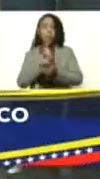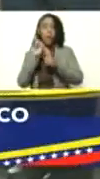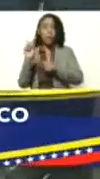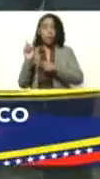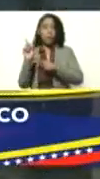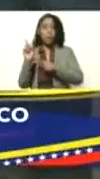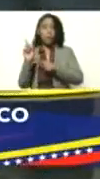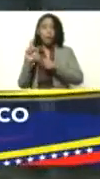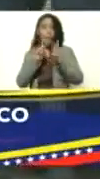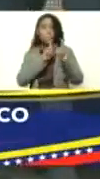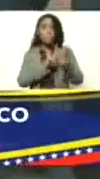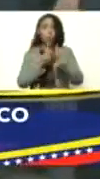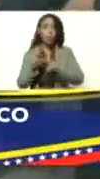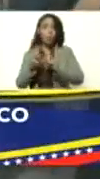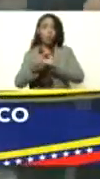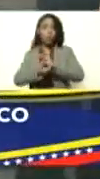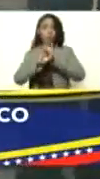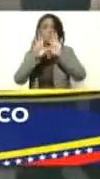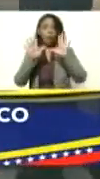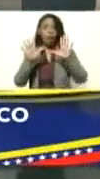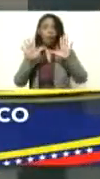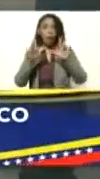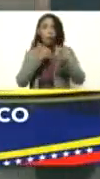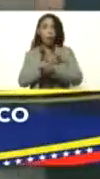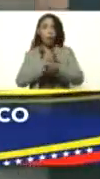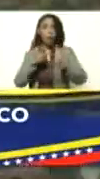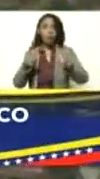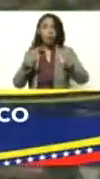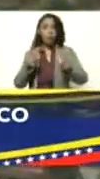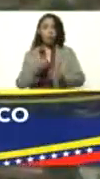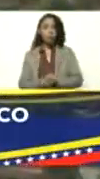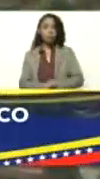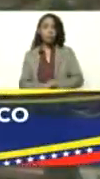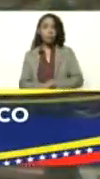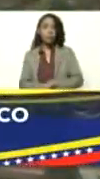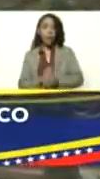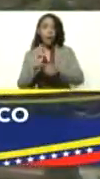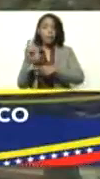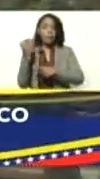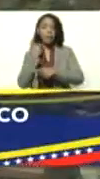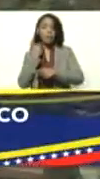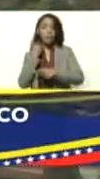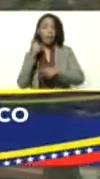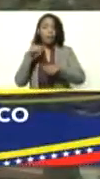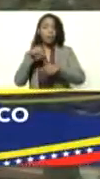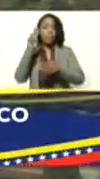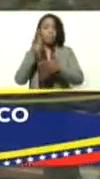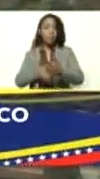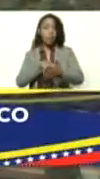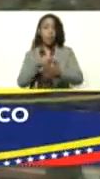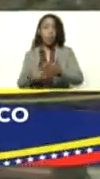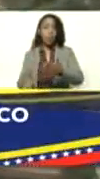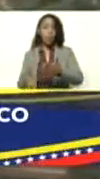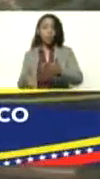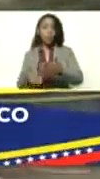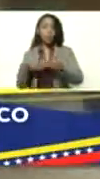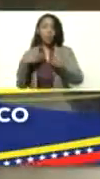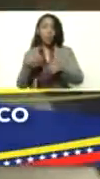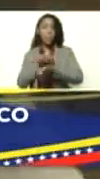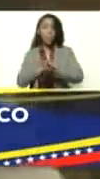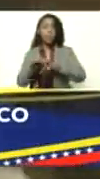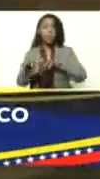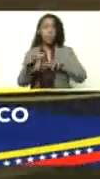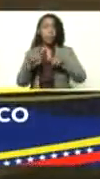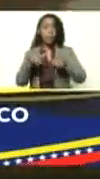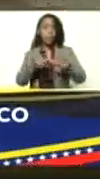en el programa de declaración de predios libres de brucelosis, que es una enfermedad que tenemos erradicada prácticamente en la mayoría de